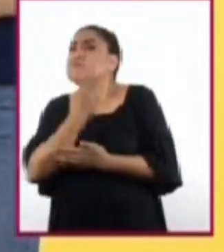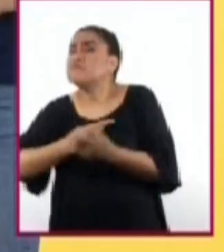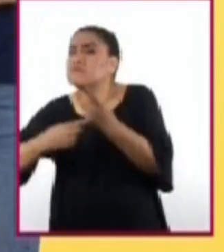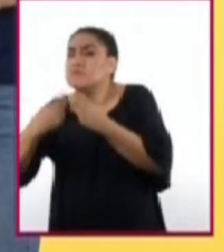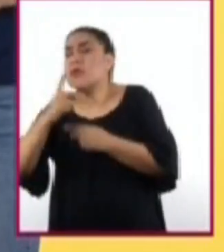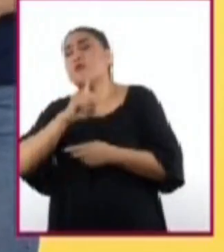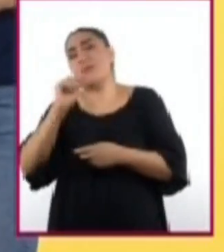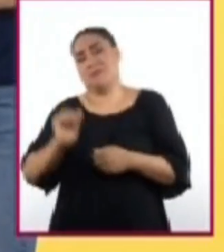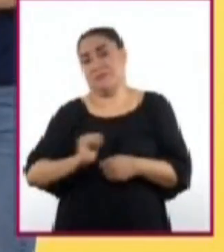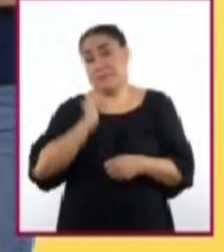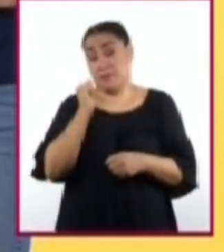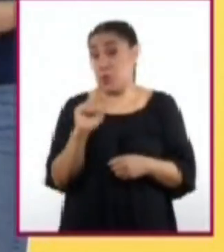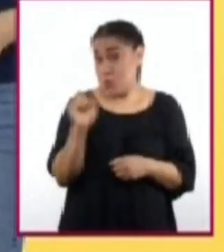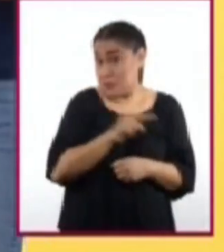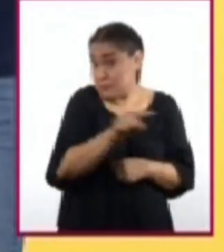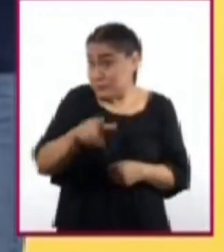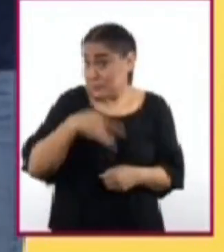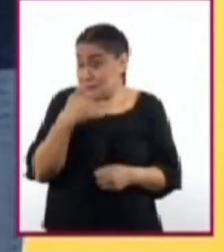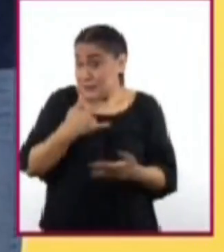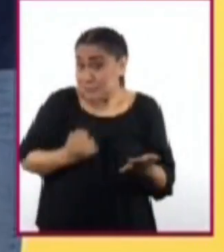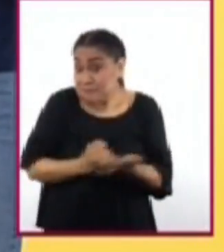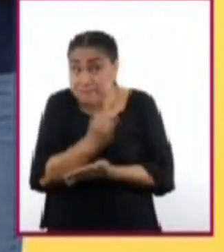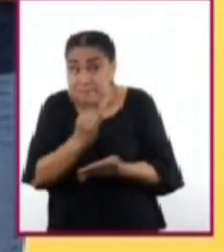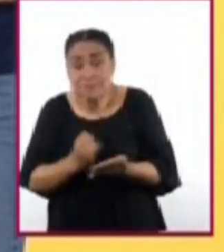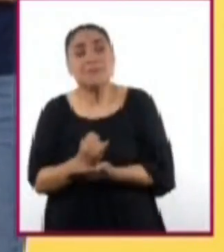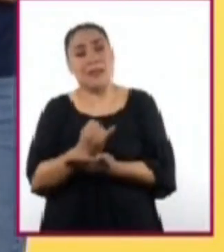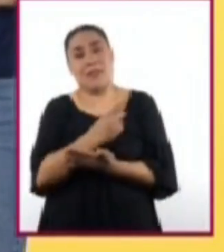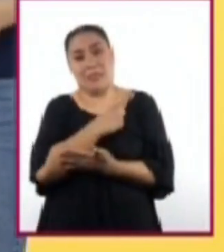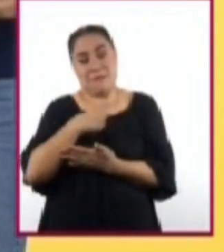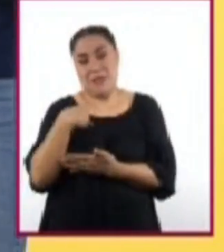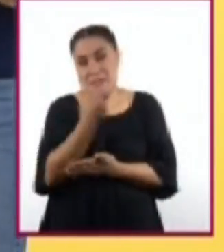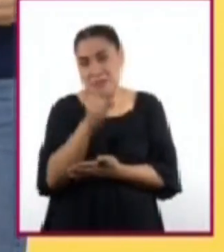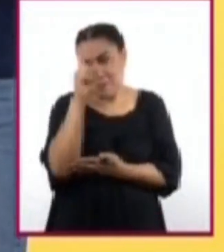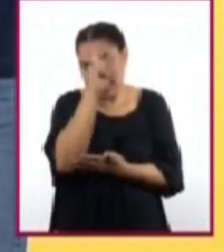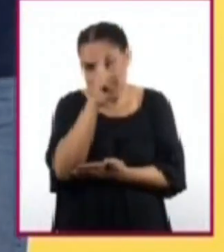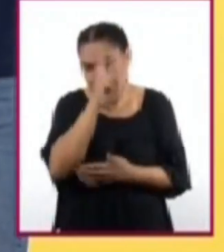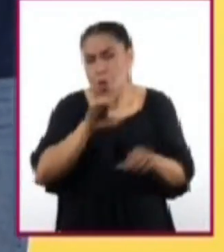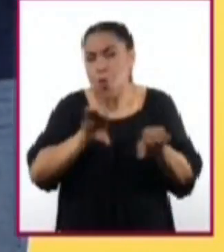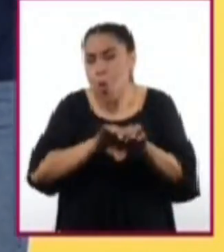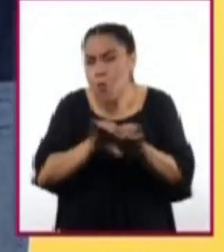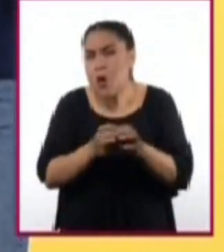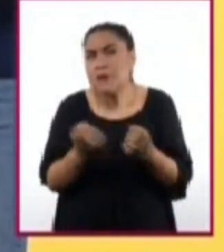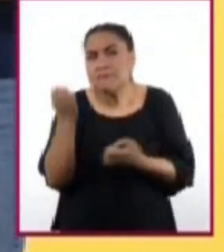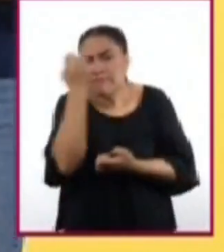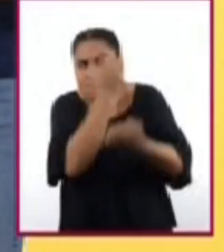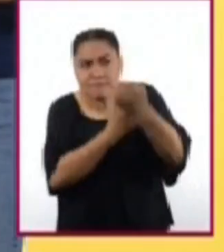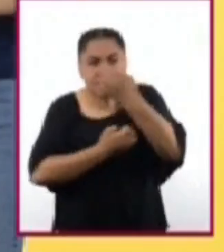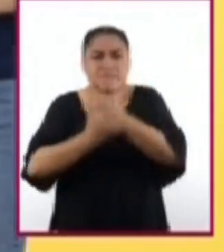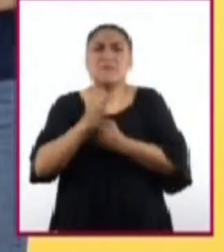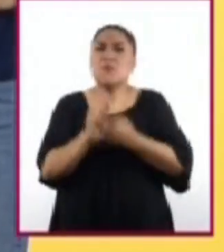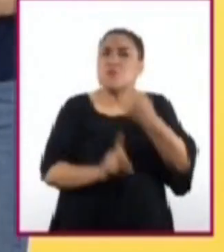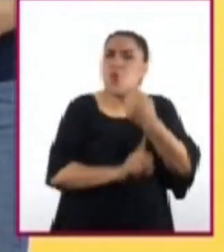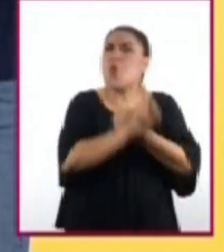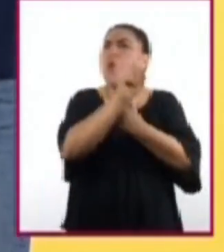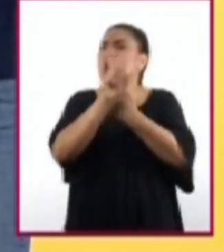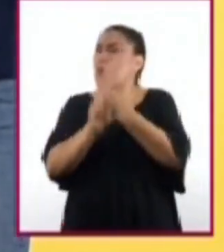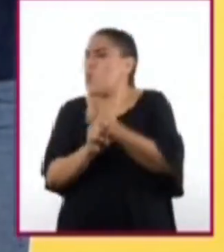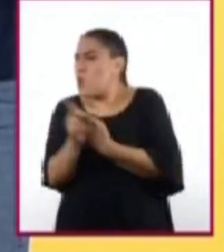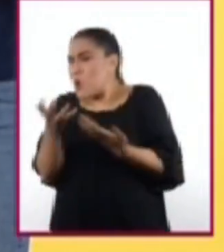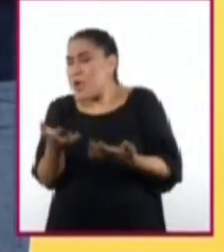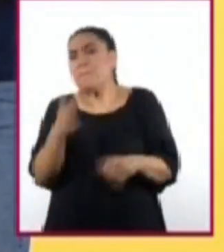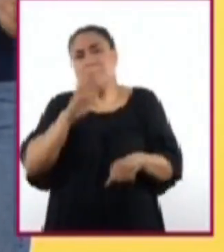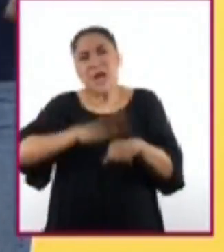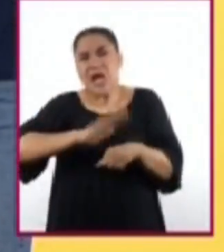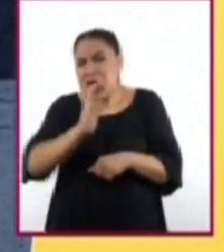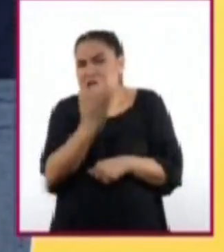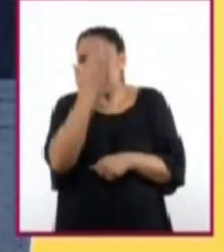es, para tomar decisiones debemos considerar algunos pasos que nos permitan analizar los problemas o situaciones. Para conocer más